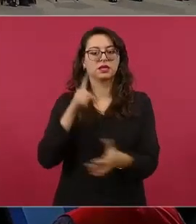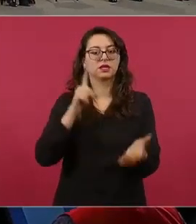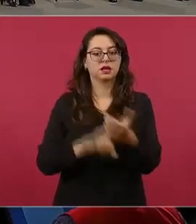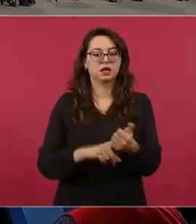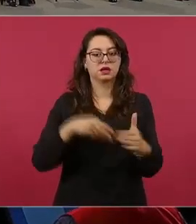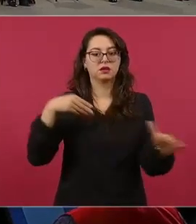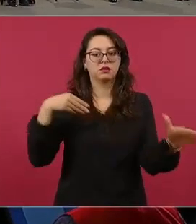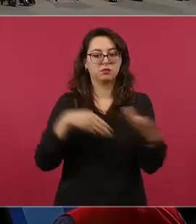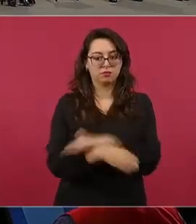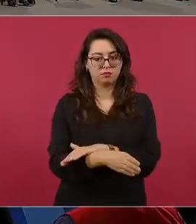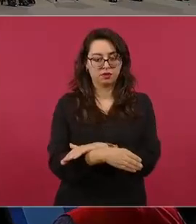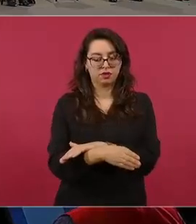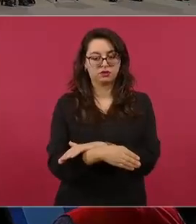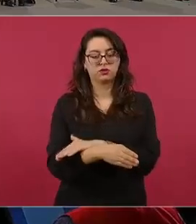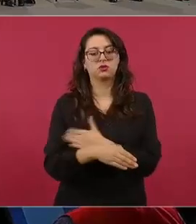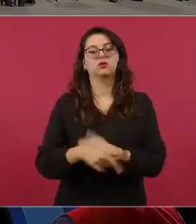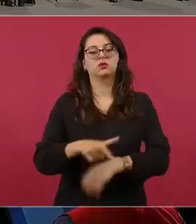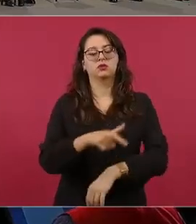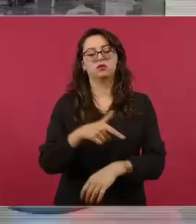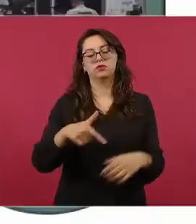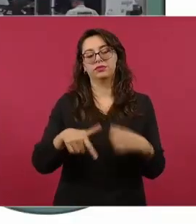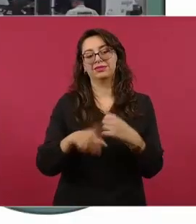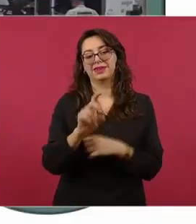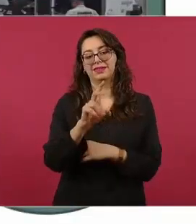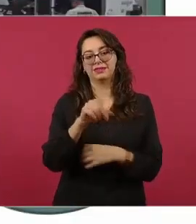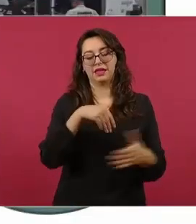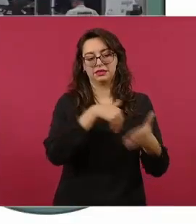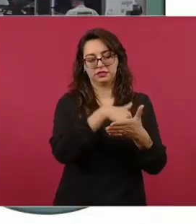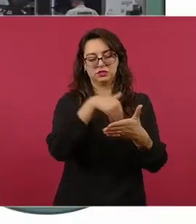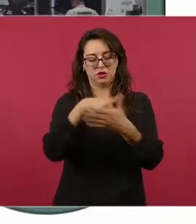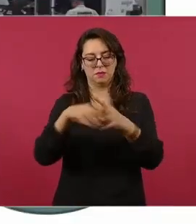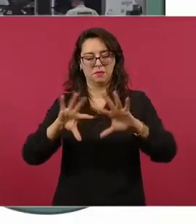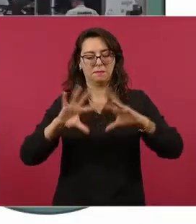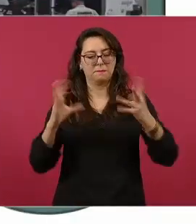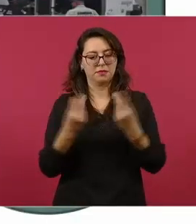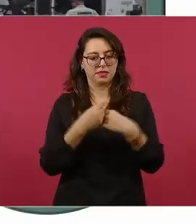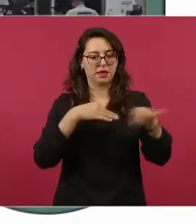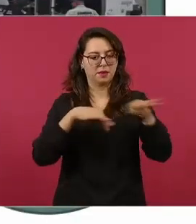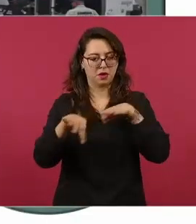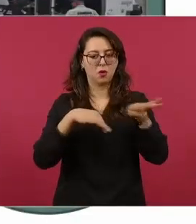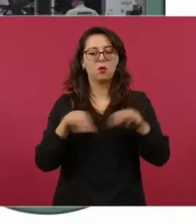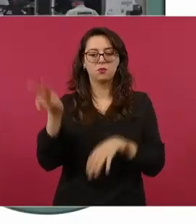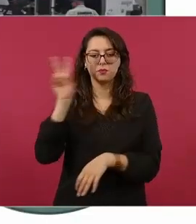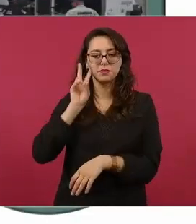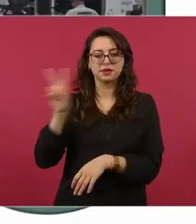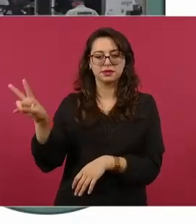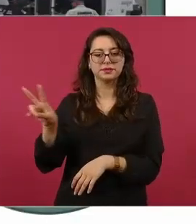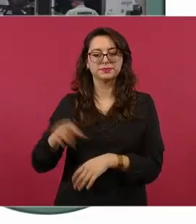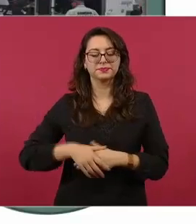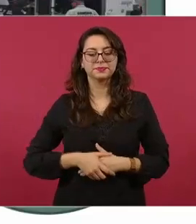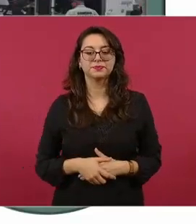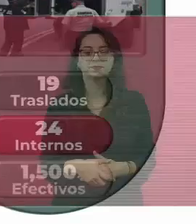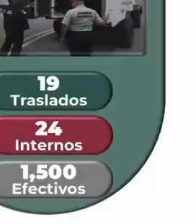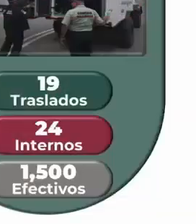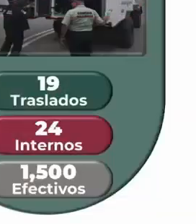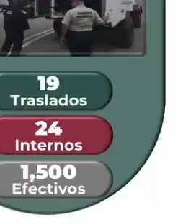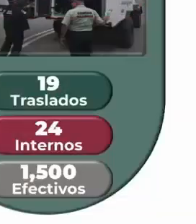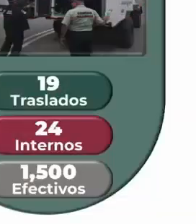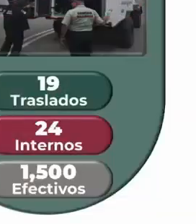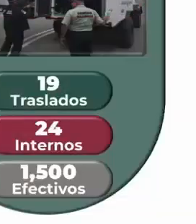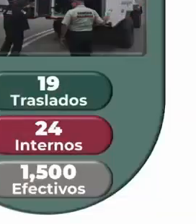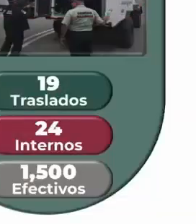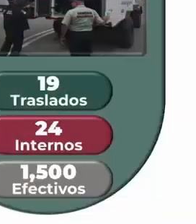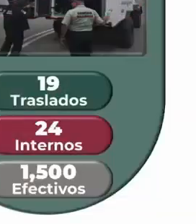a 30 estaciones, 12 líneas. También seguridad al traslado de fertilizantes. En este periodo fueron